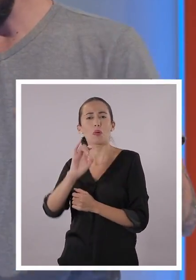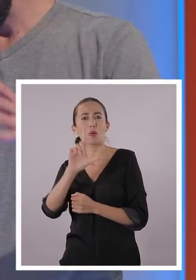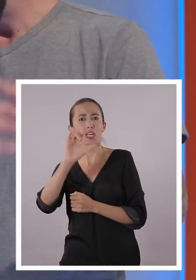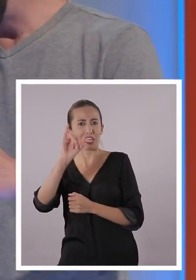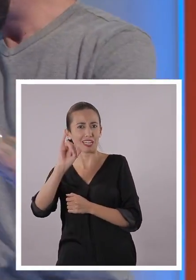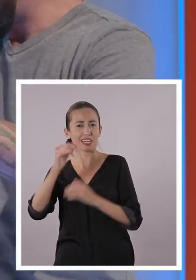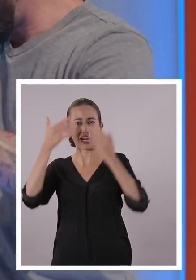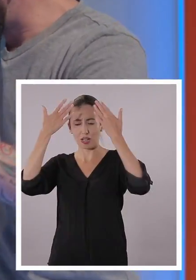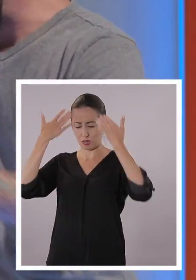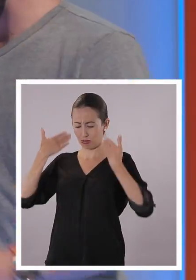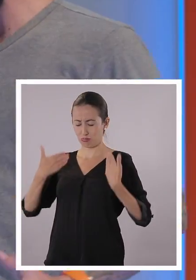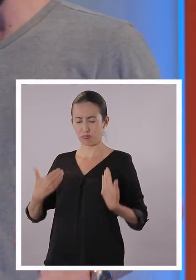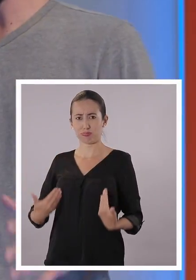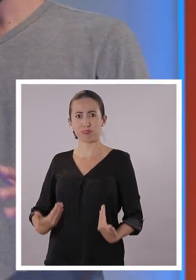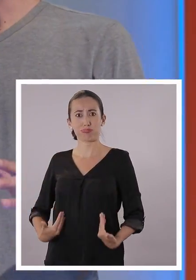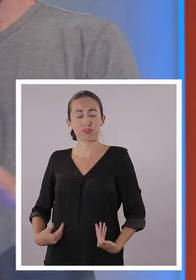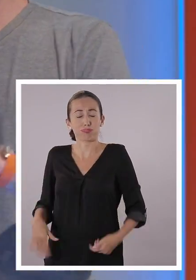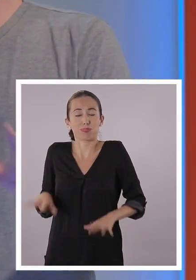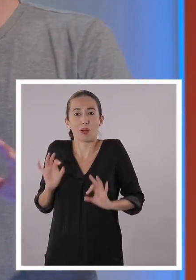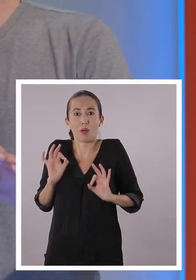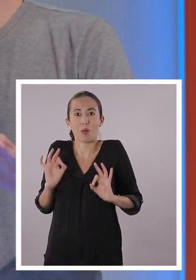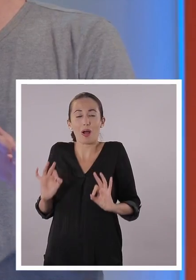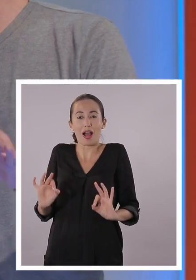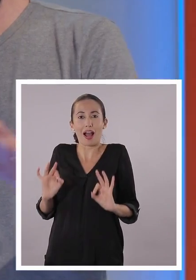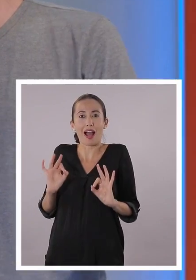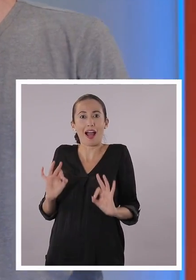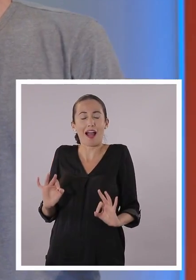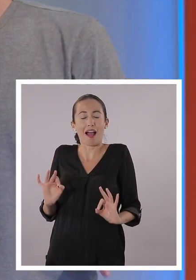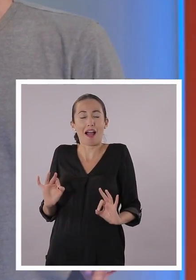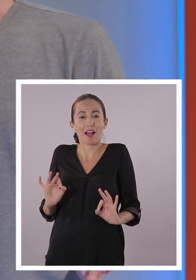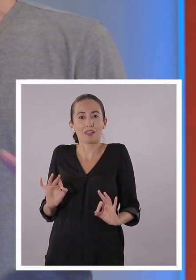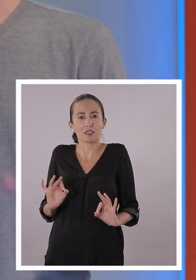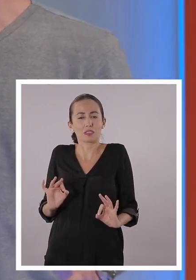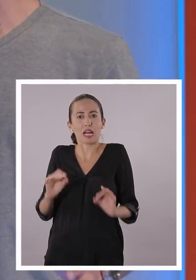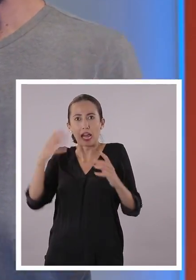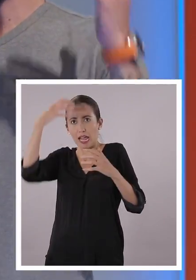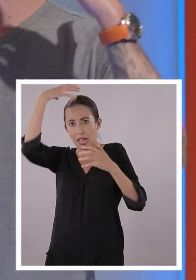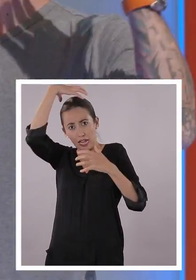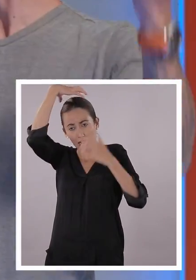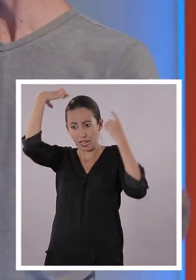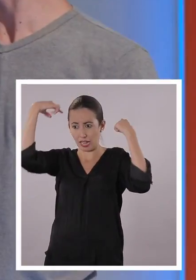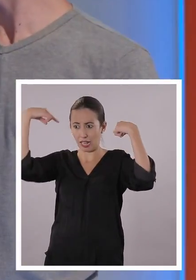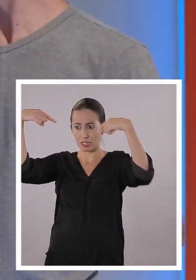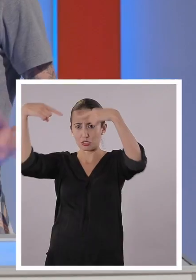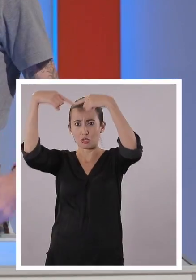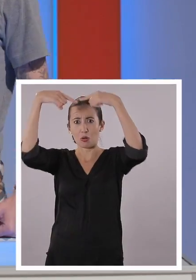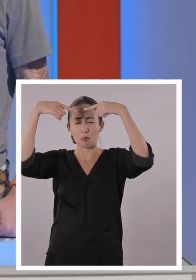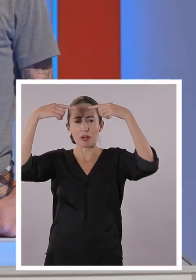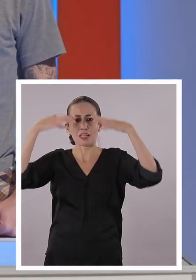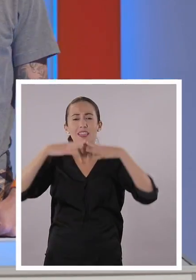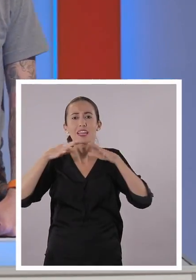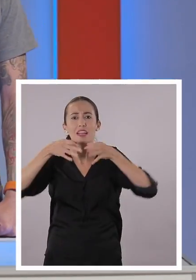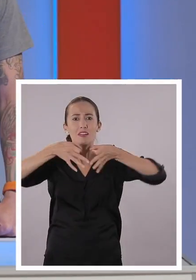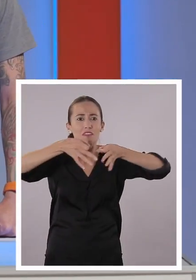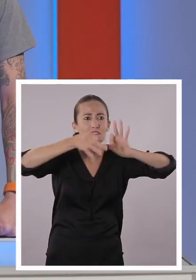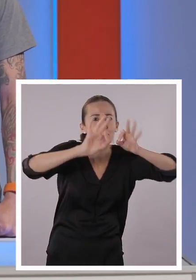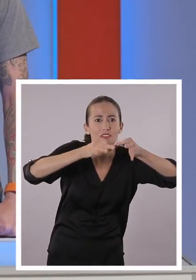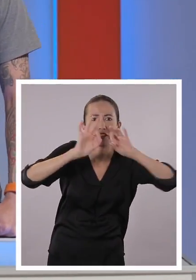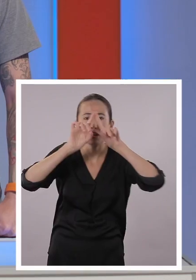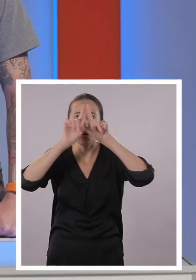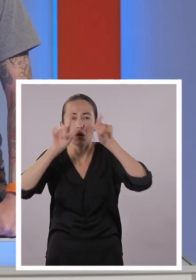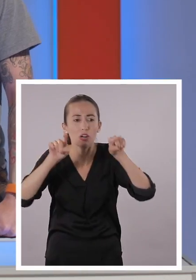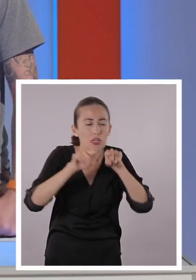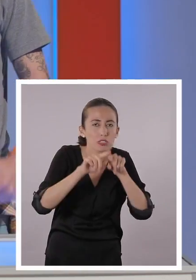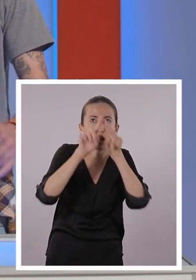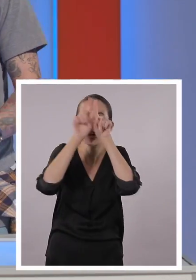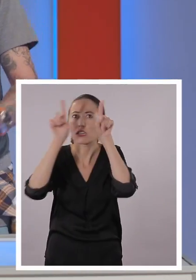disfraces y unos atuendos particularmente chéveres. En especial, el sombrero. Me di cuenta que tiene muchas figuras